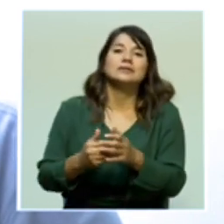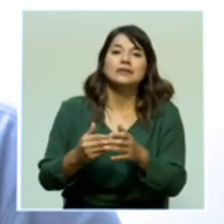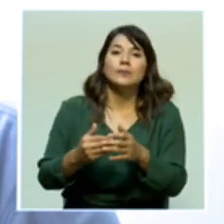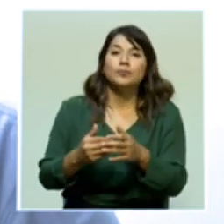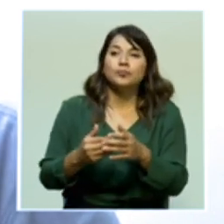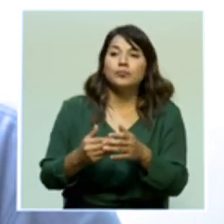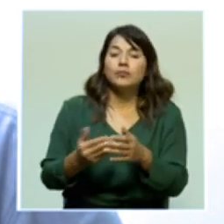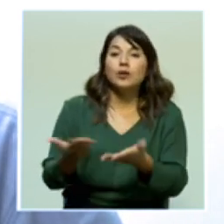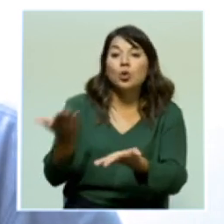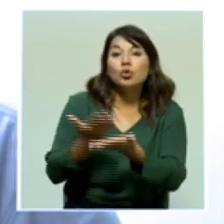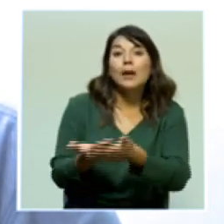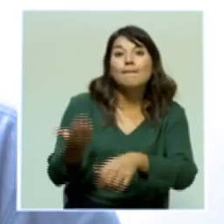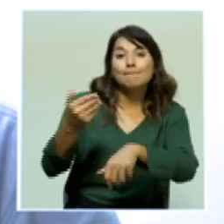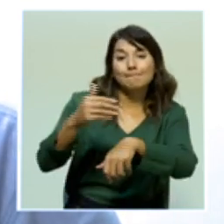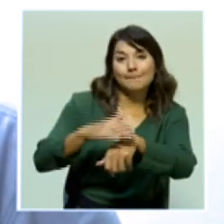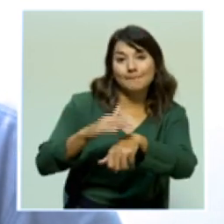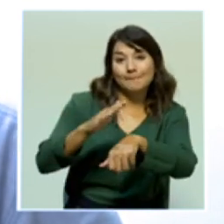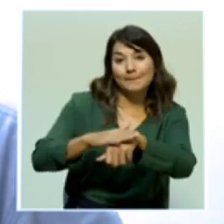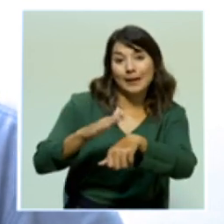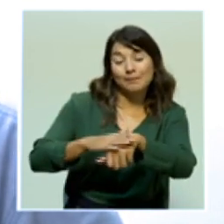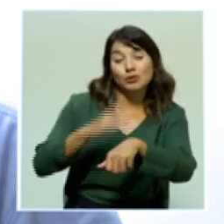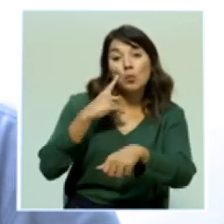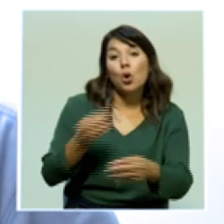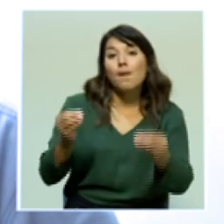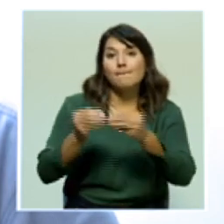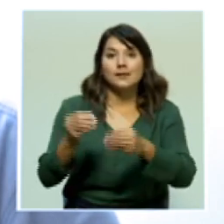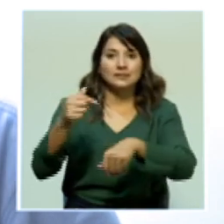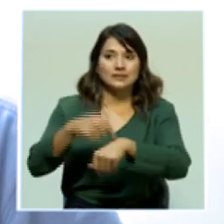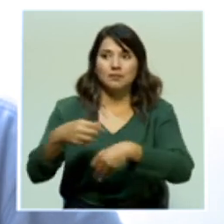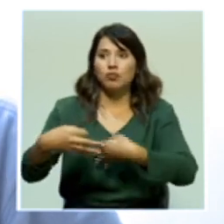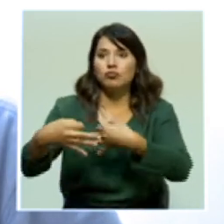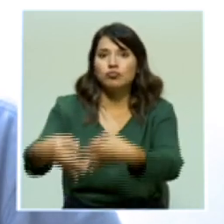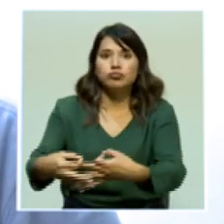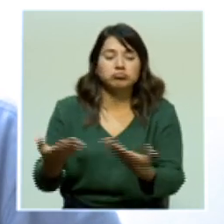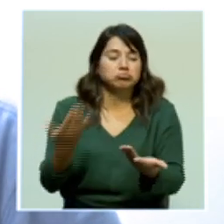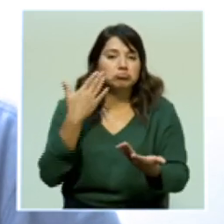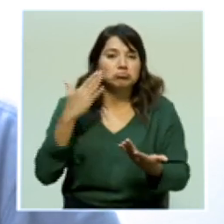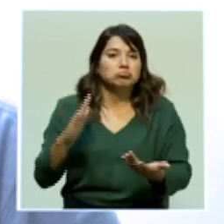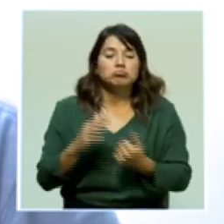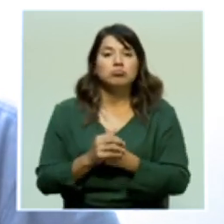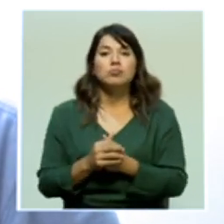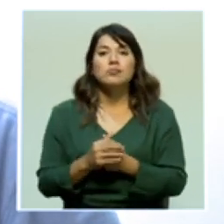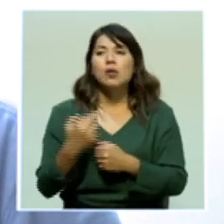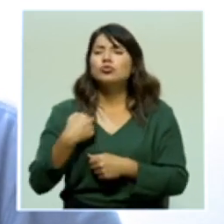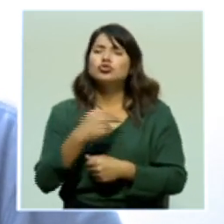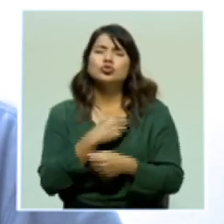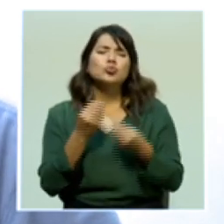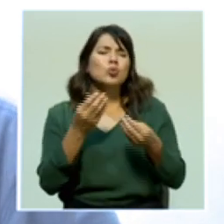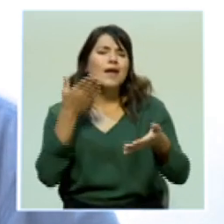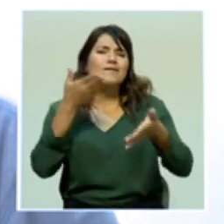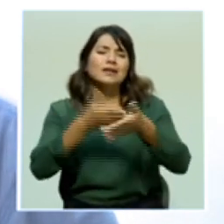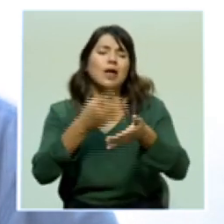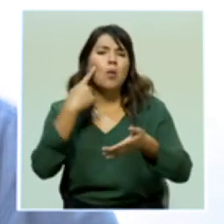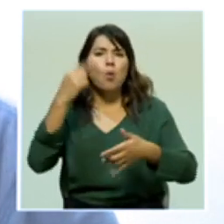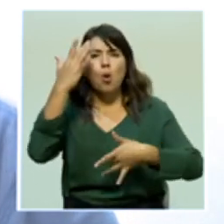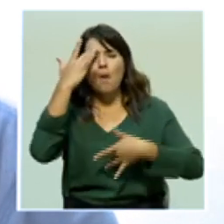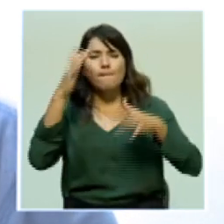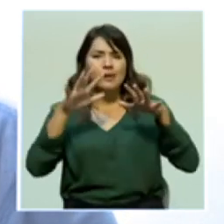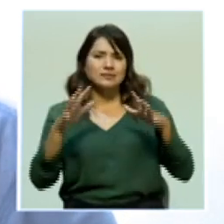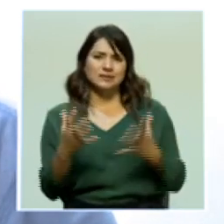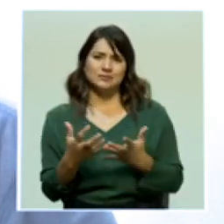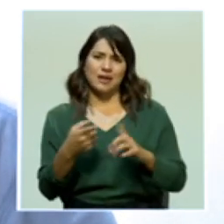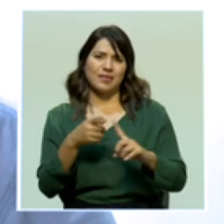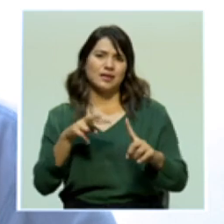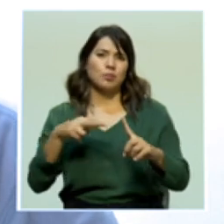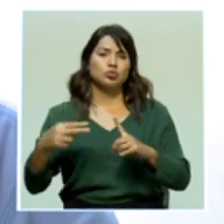de turismo, nosotros hemos venido sufriendo la pandemia en temas económicos muy duramente, pero ya llevamos